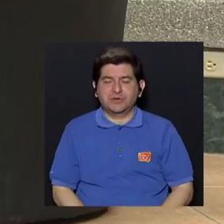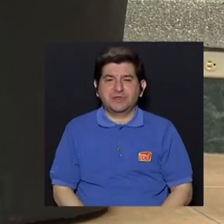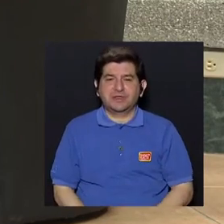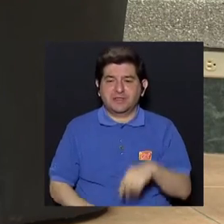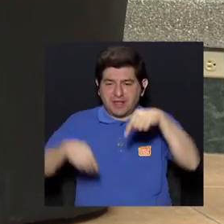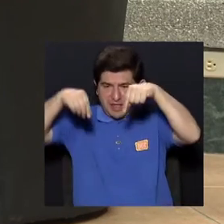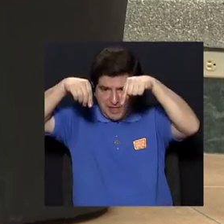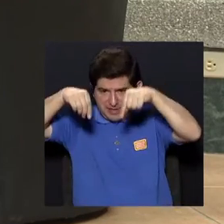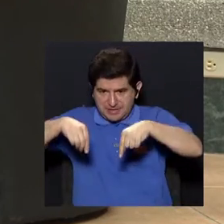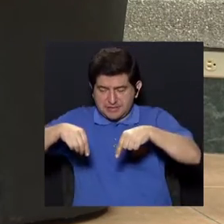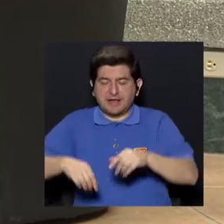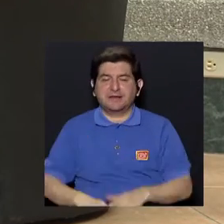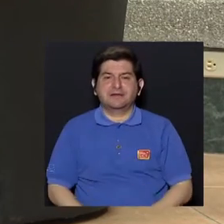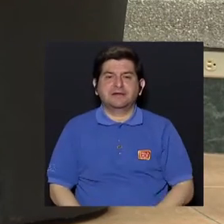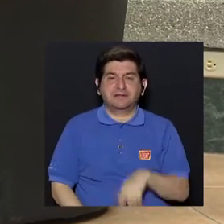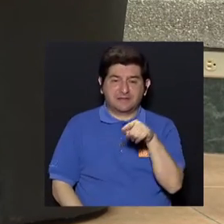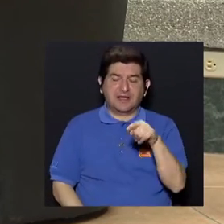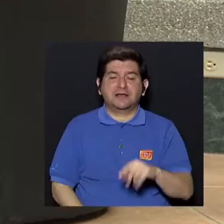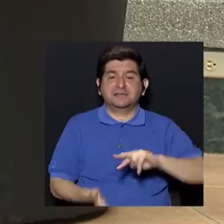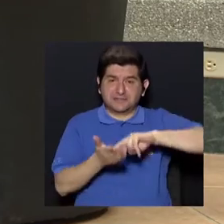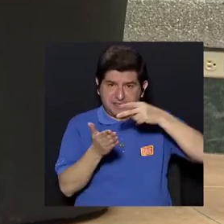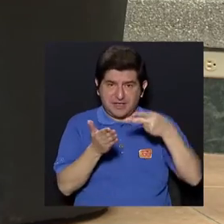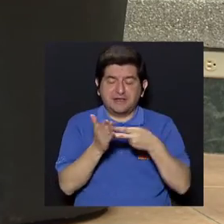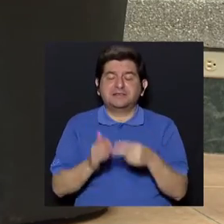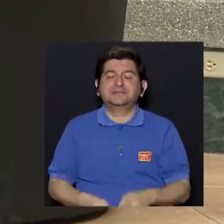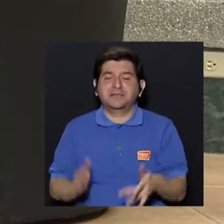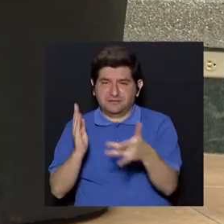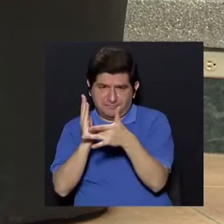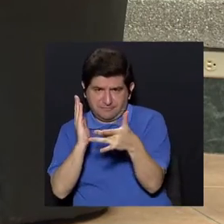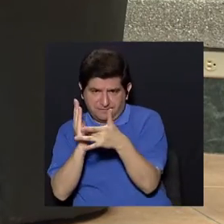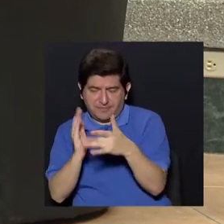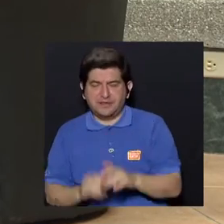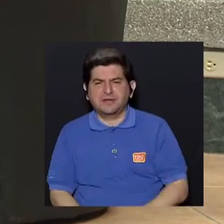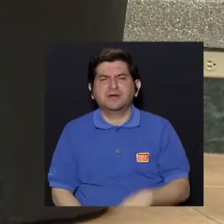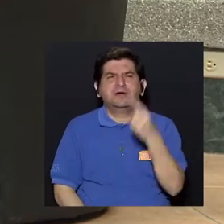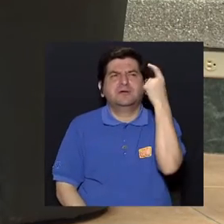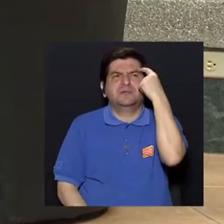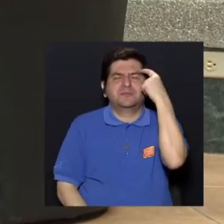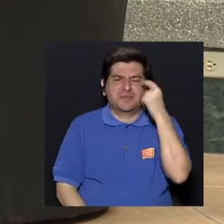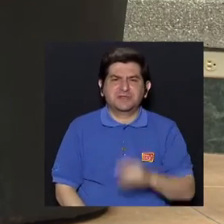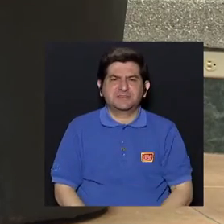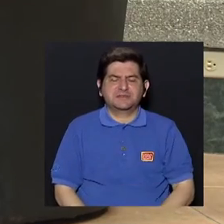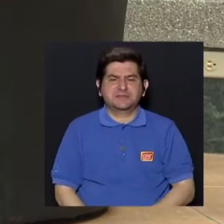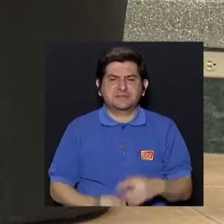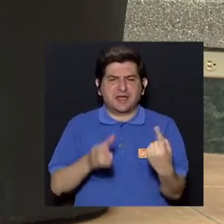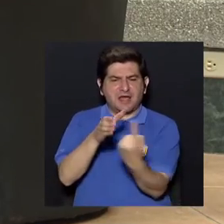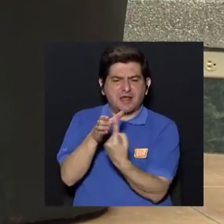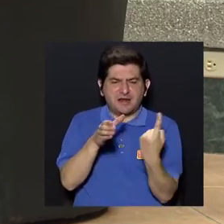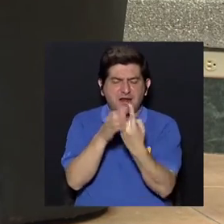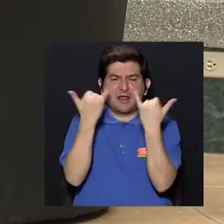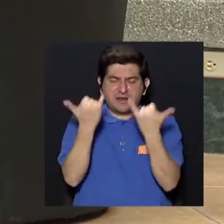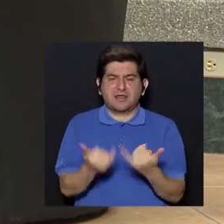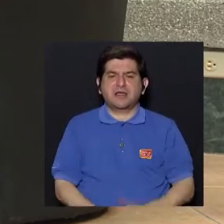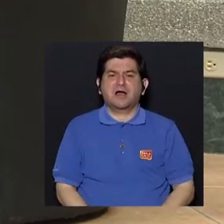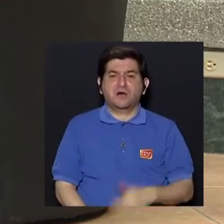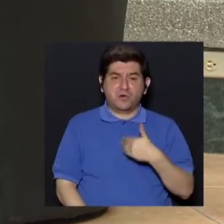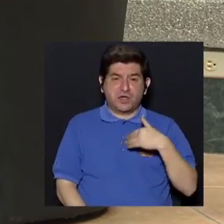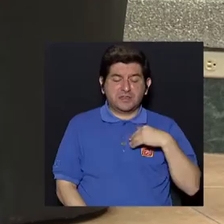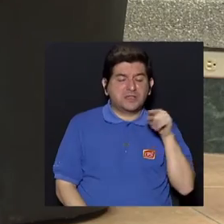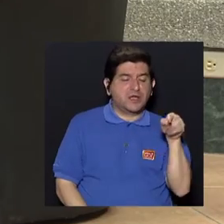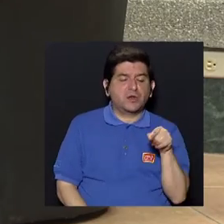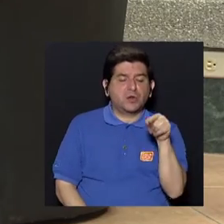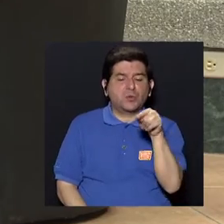tarjetas de memoria y demás, eso es lo que constituiría electrónico. Si nos vamos, vamos a ver lavadoras actualmente que las programamos, ¿verdad?, de